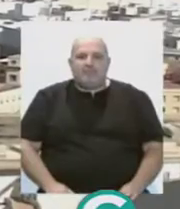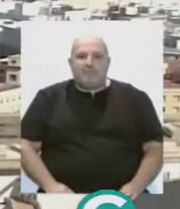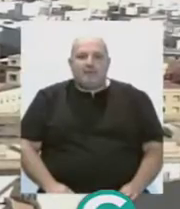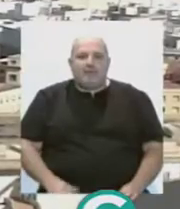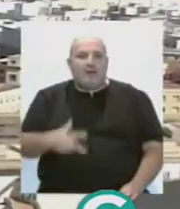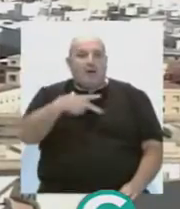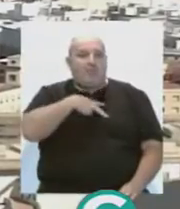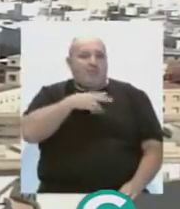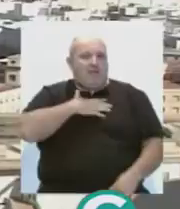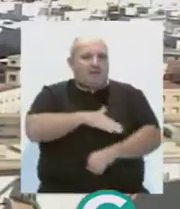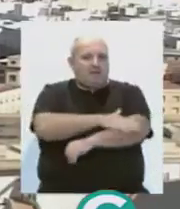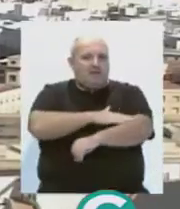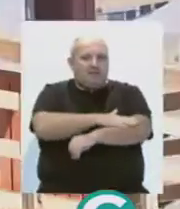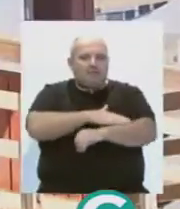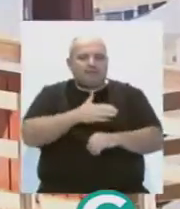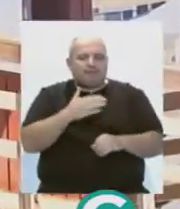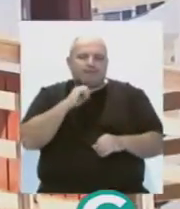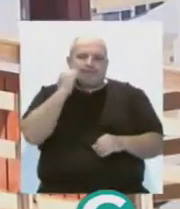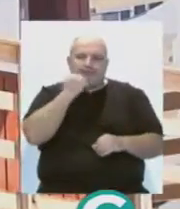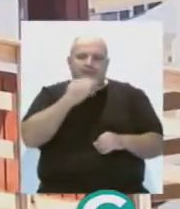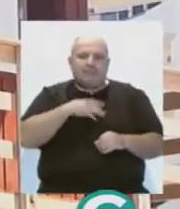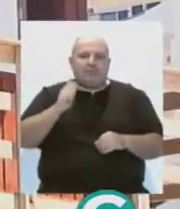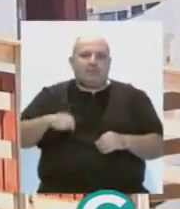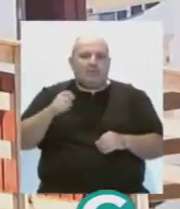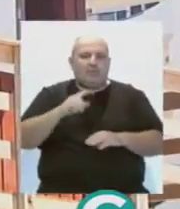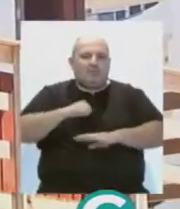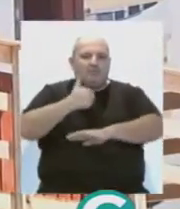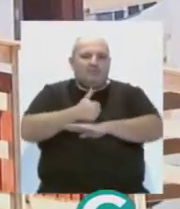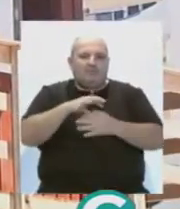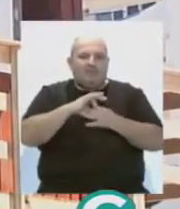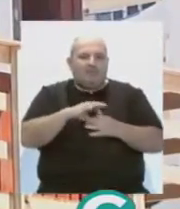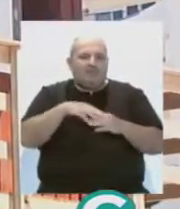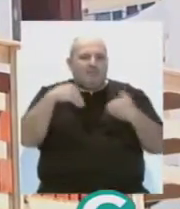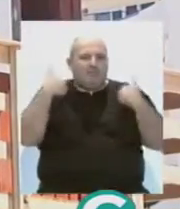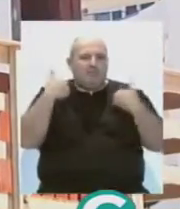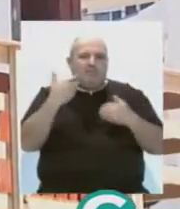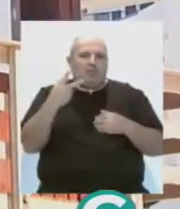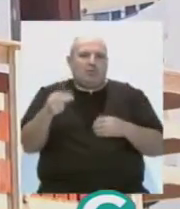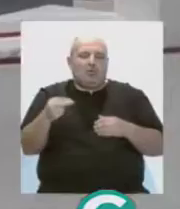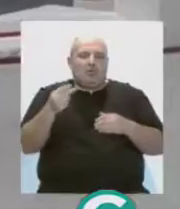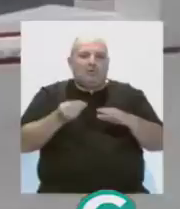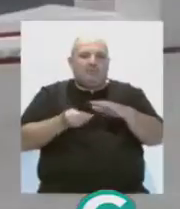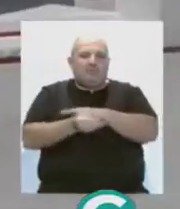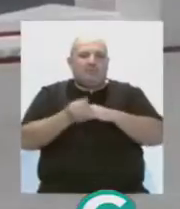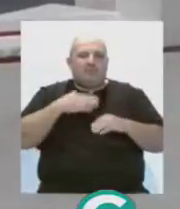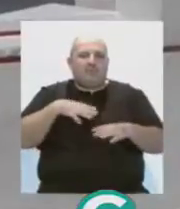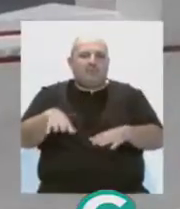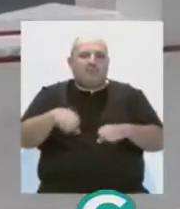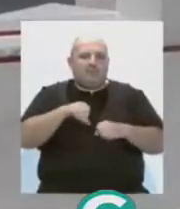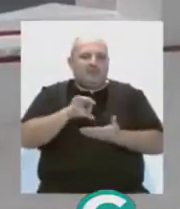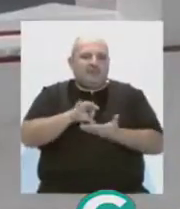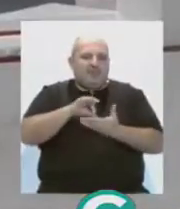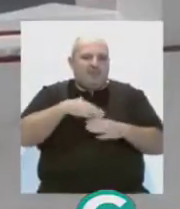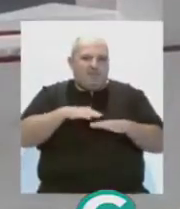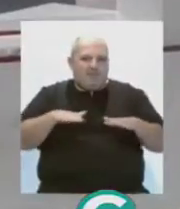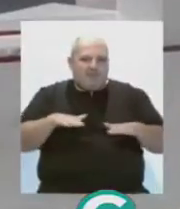La Abogacía del Estado recurrirá a la sentencia del Tribunal Contencioso Administrativo que desestimaba el recurso contra la municipalización de